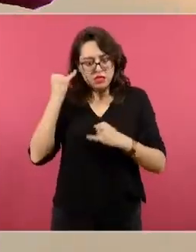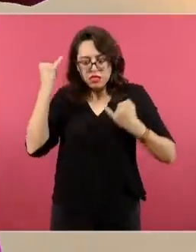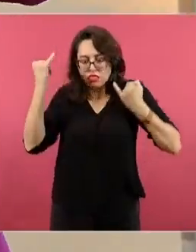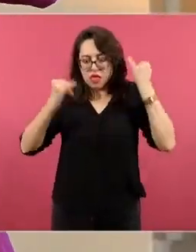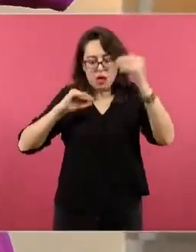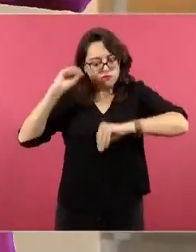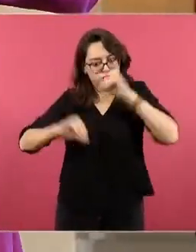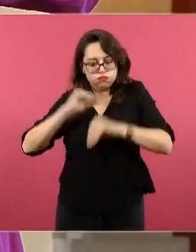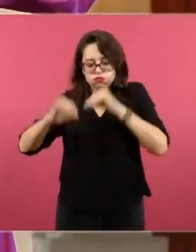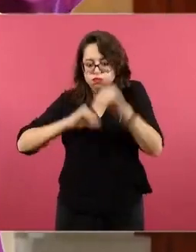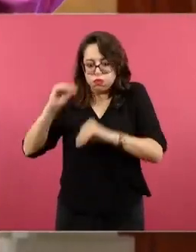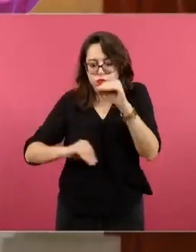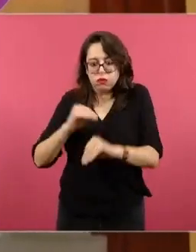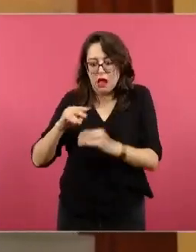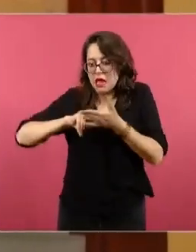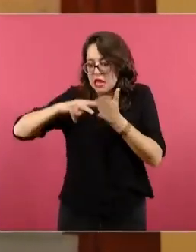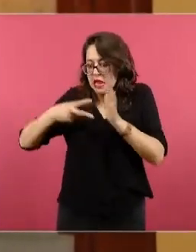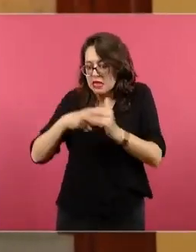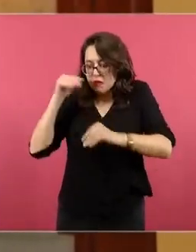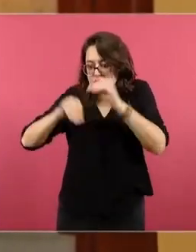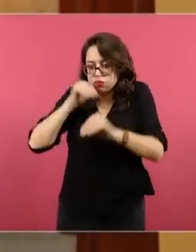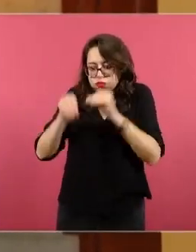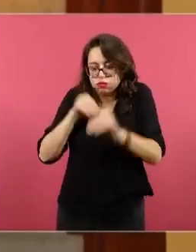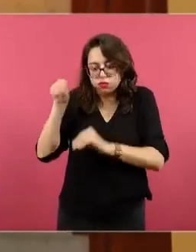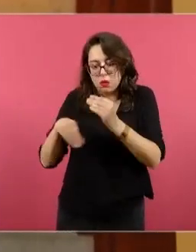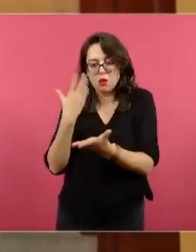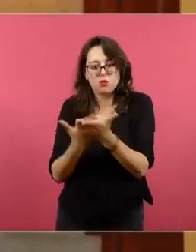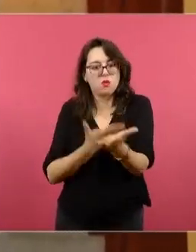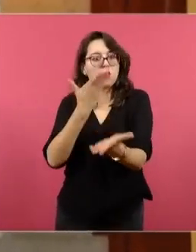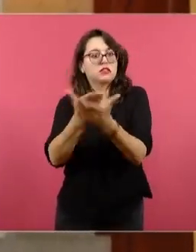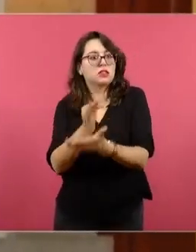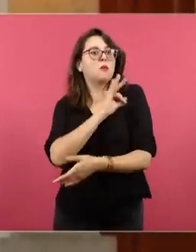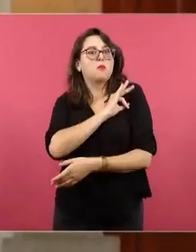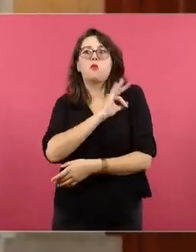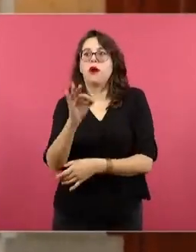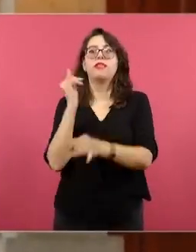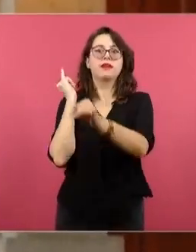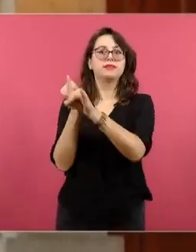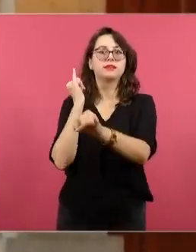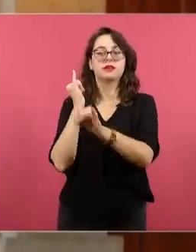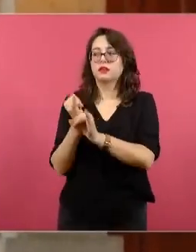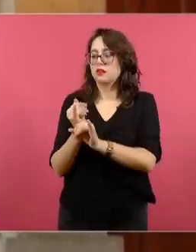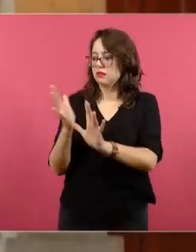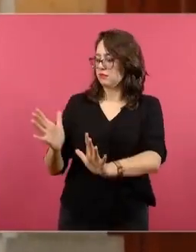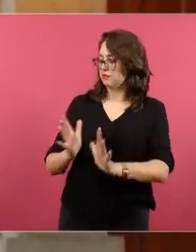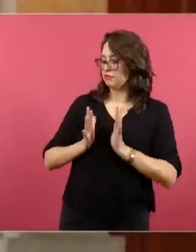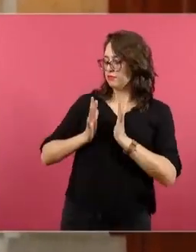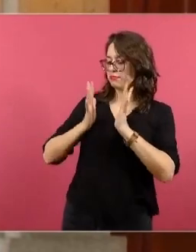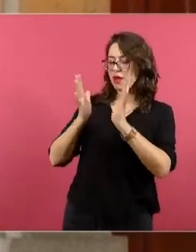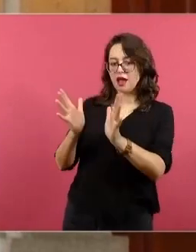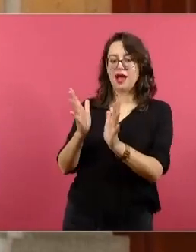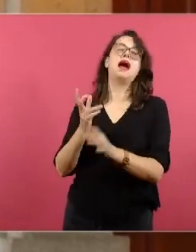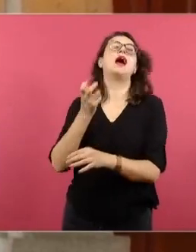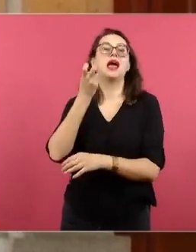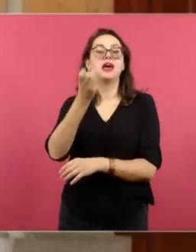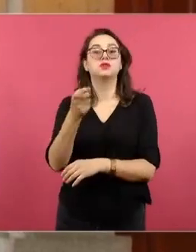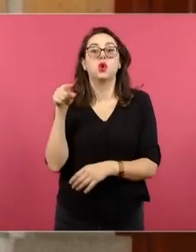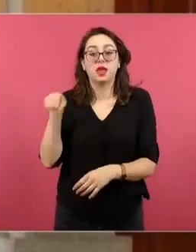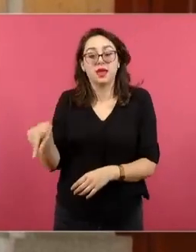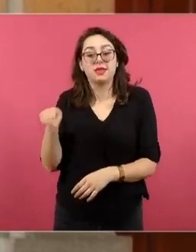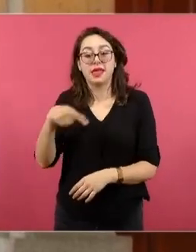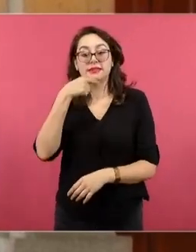la ingeniería es una forma de aplicar creativamente estos métodos científicos y matemáticos.